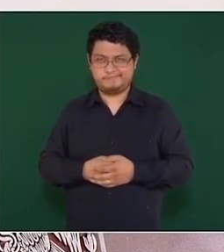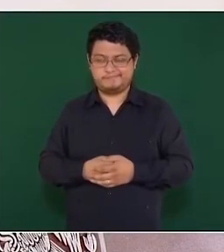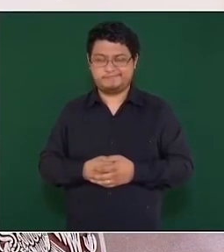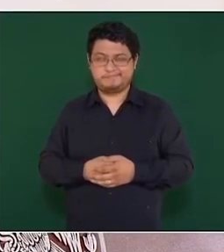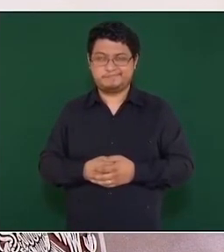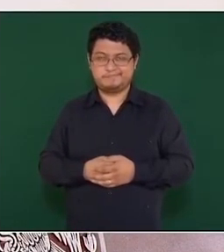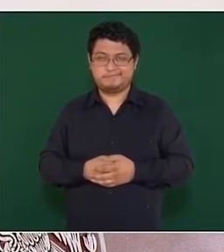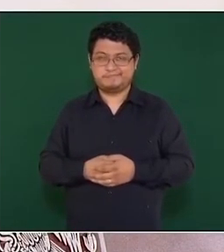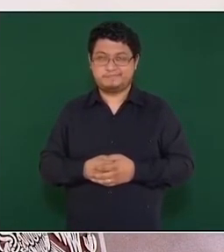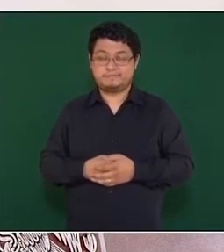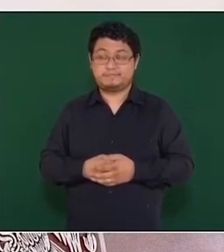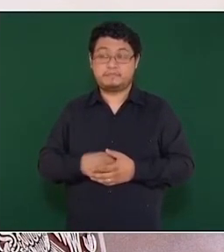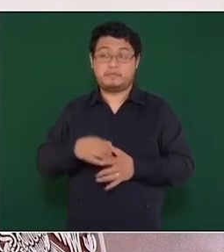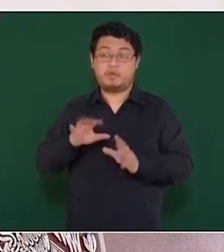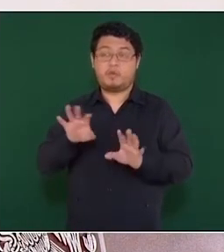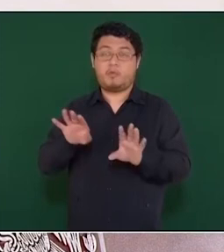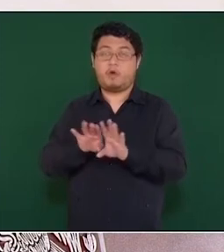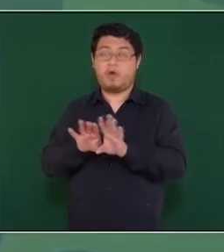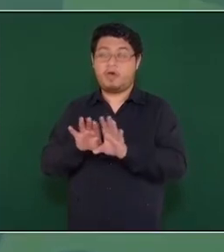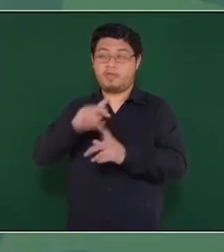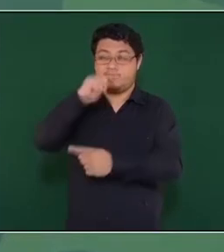me entrampaban.